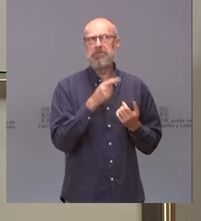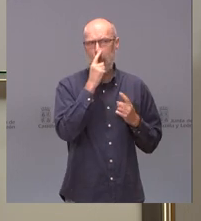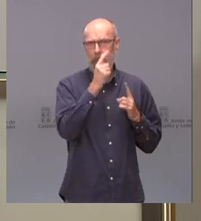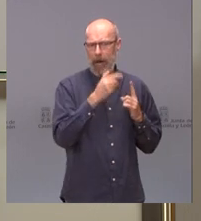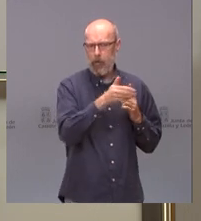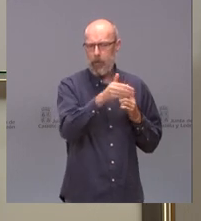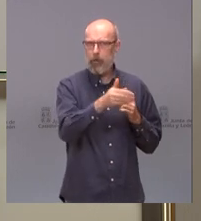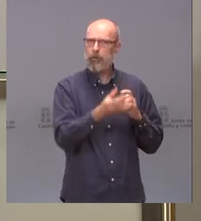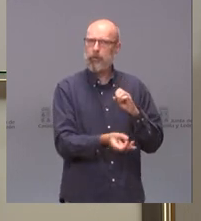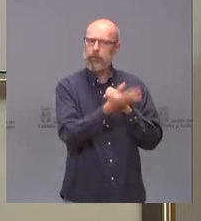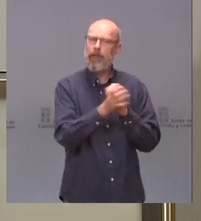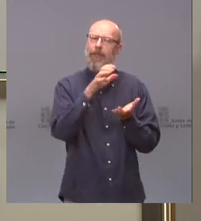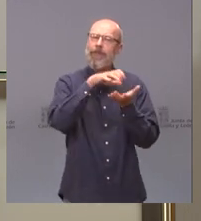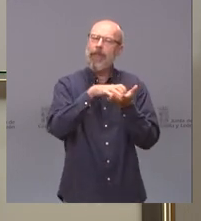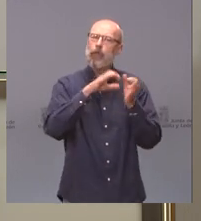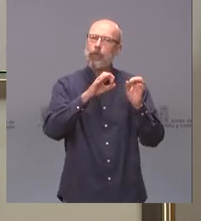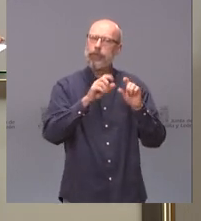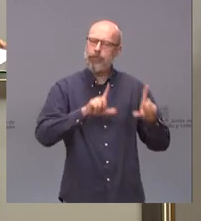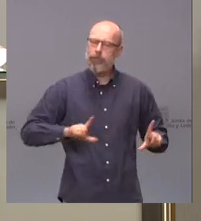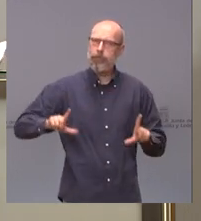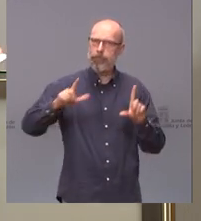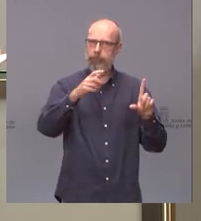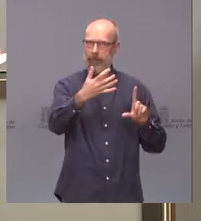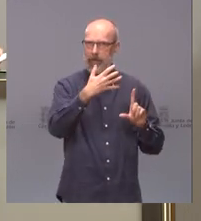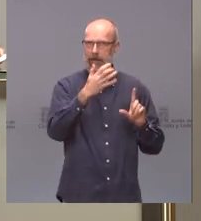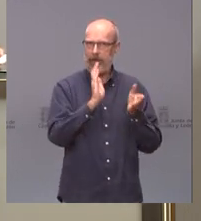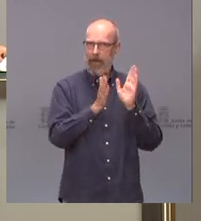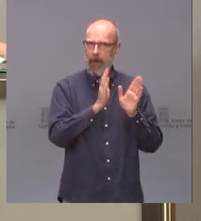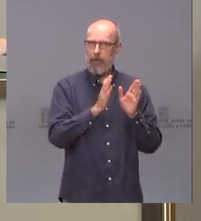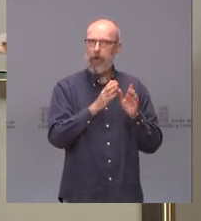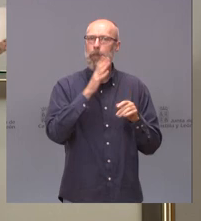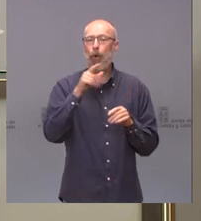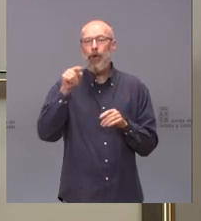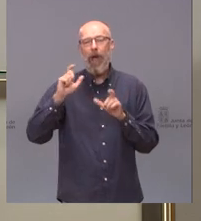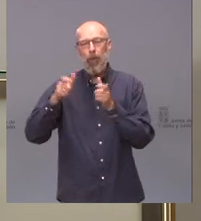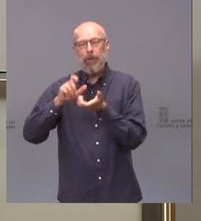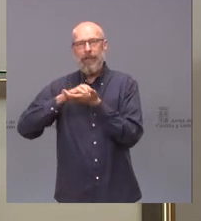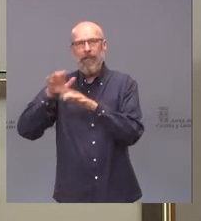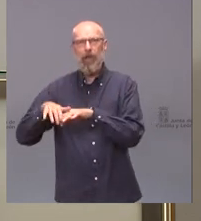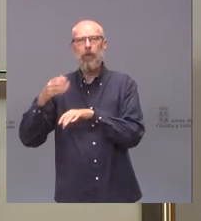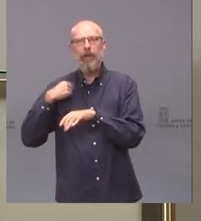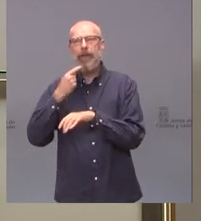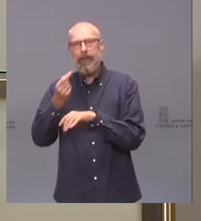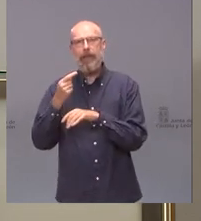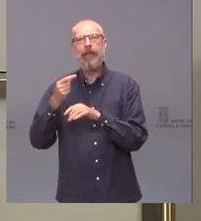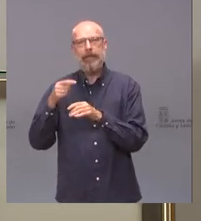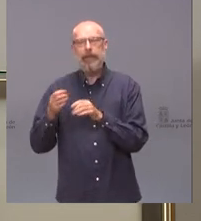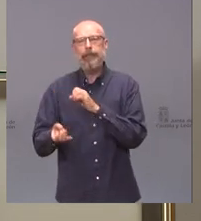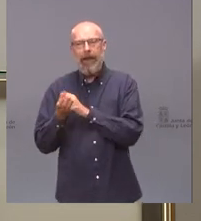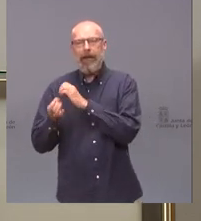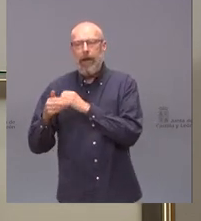un centro de radioterapia cuando la Junta lleva comprometiendo ese servicio desde hace tiempo, pero no la ha podido llevar a efecto